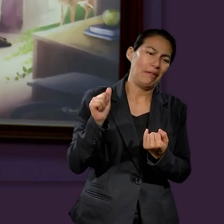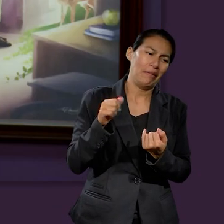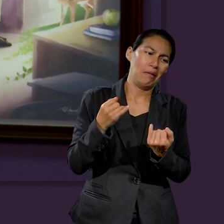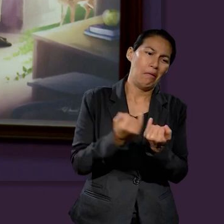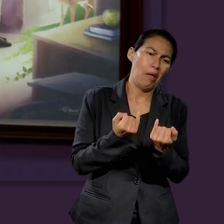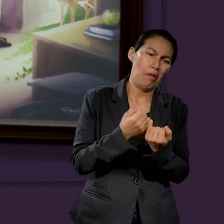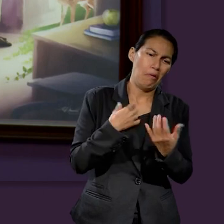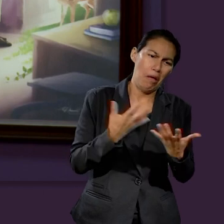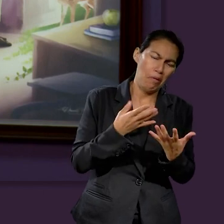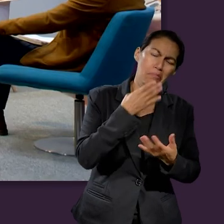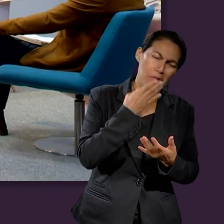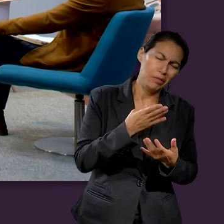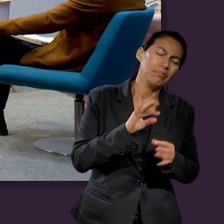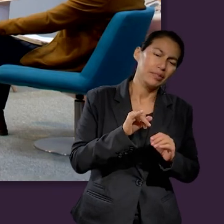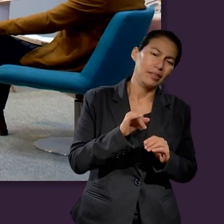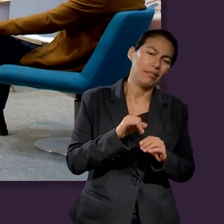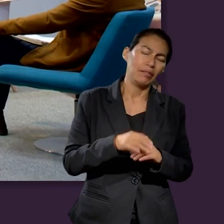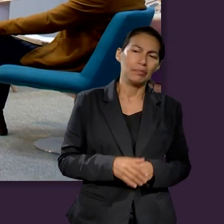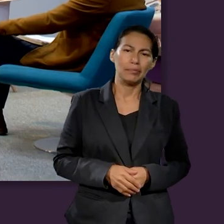Cuando lo cumplo, sí.